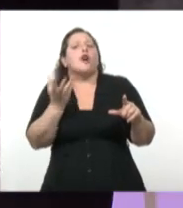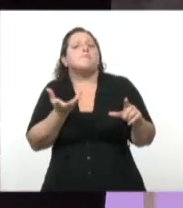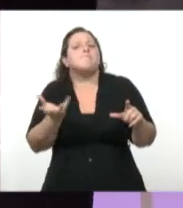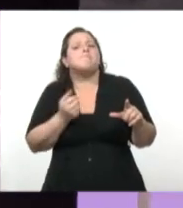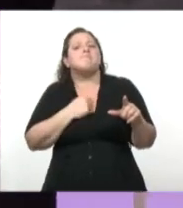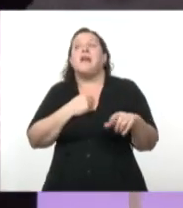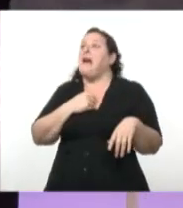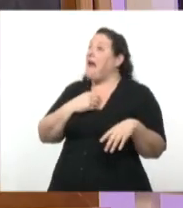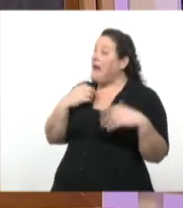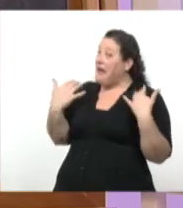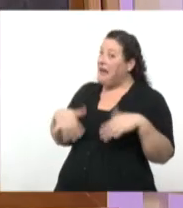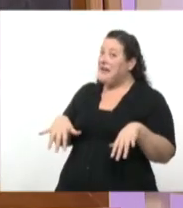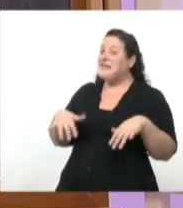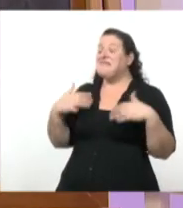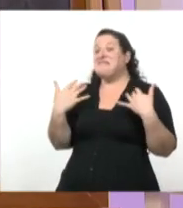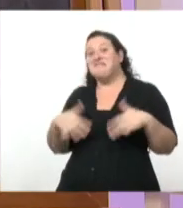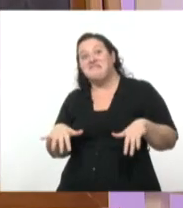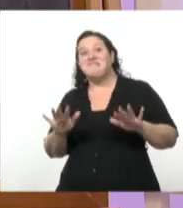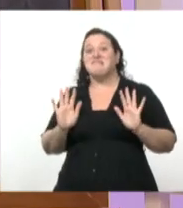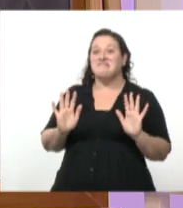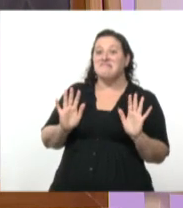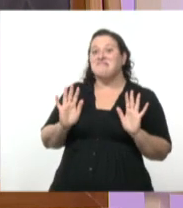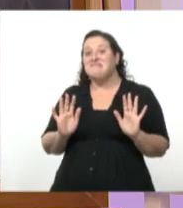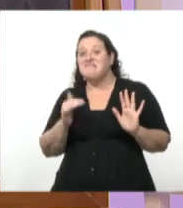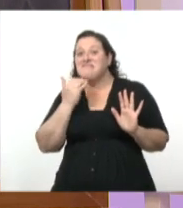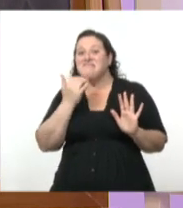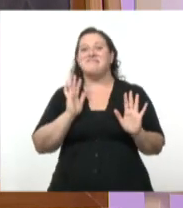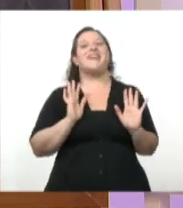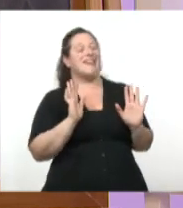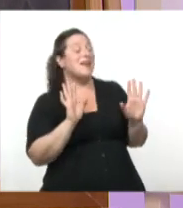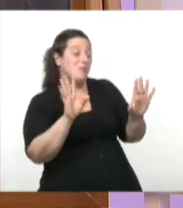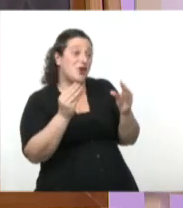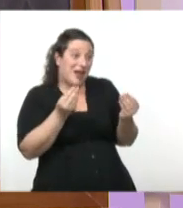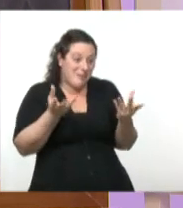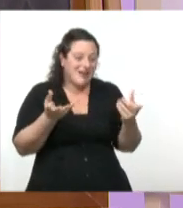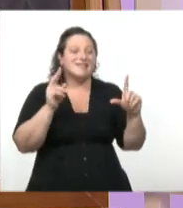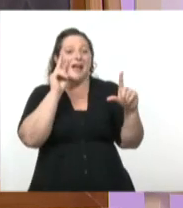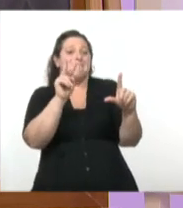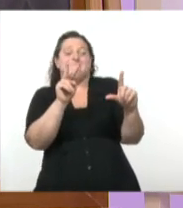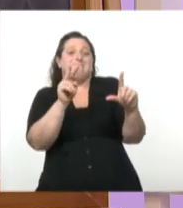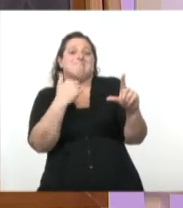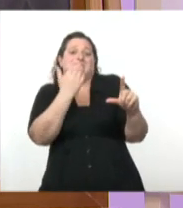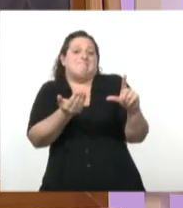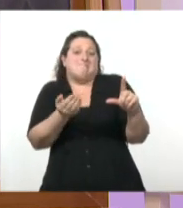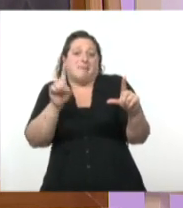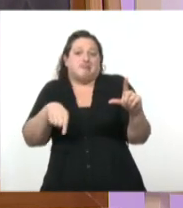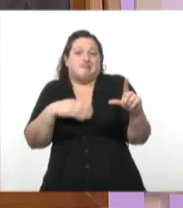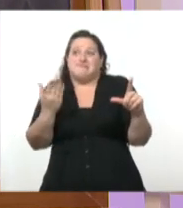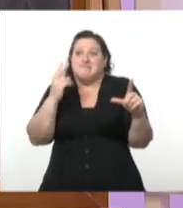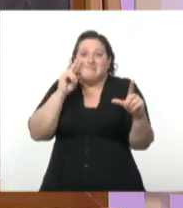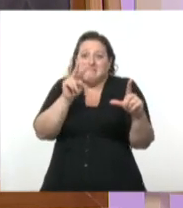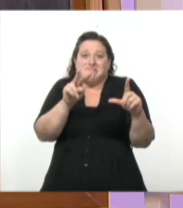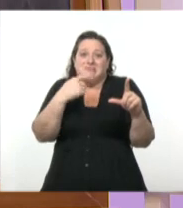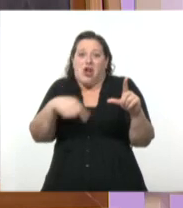Epa. Epa. Epa. Epa. ¿Qué pasa acá? Tenemos... No sabemos. No tenemos referencia. No. Entonces,